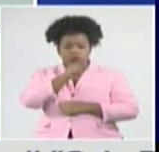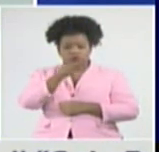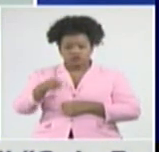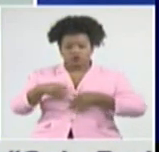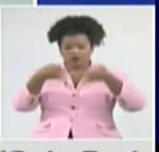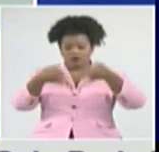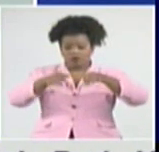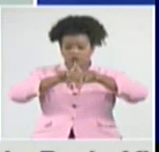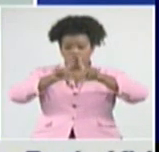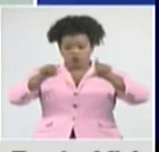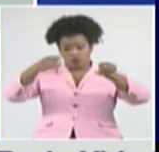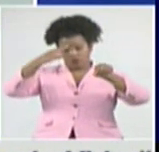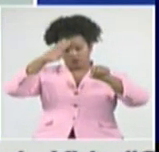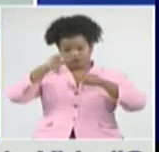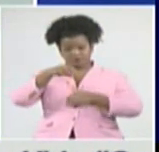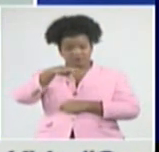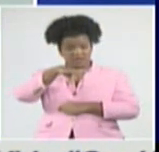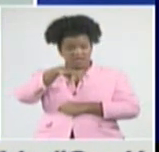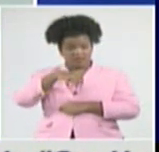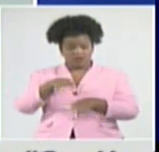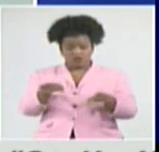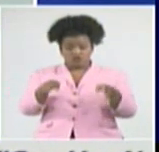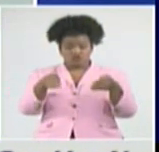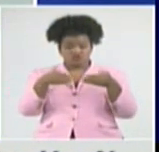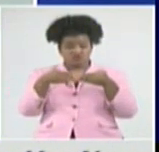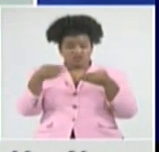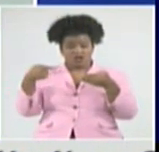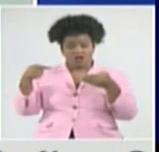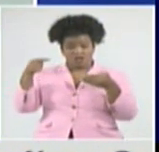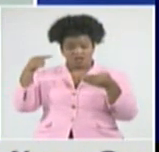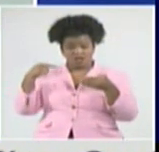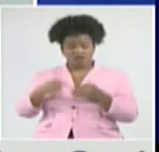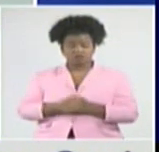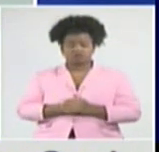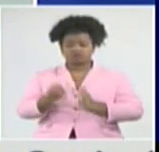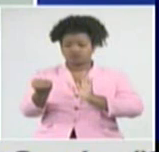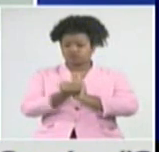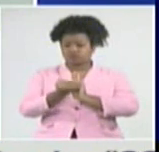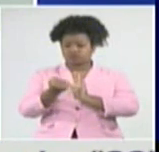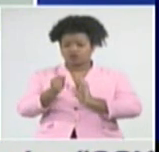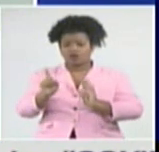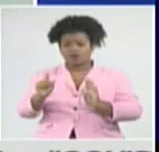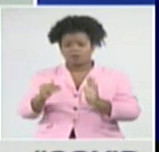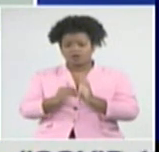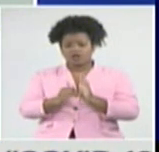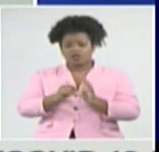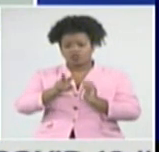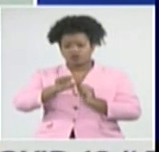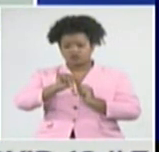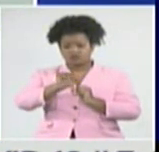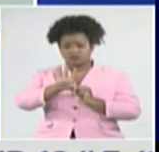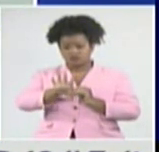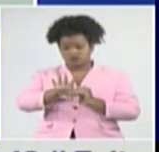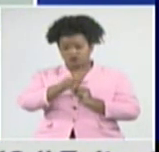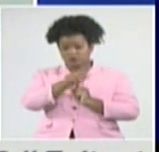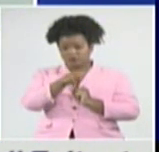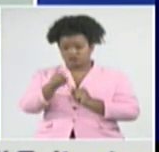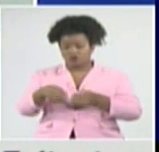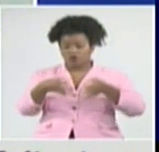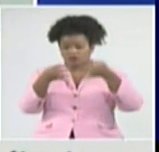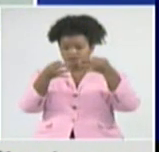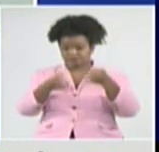Pinar del Río, al cierre del día de ayer, confirma 1.265 casos autóctonos,